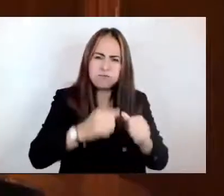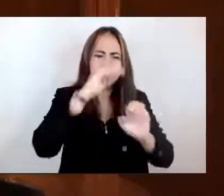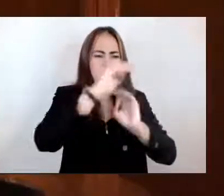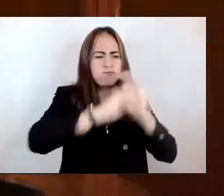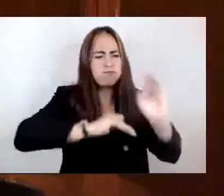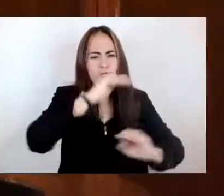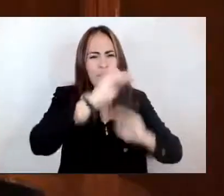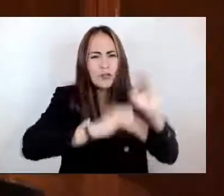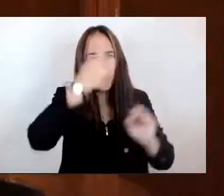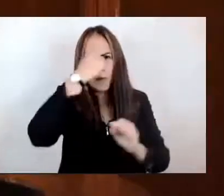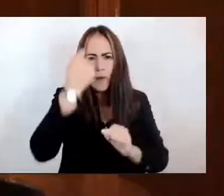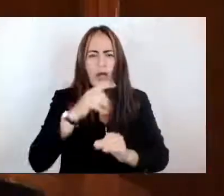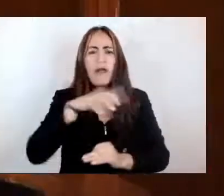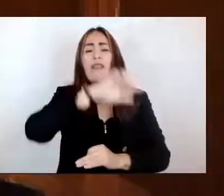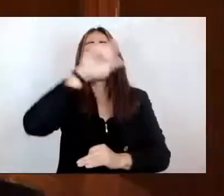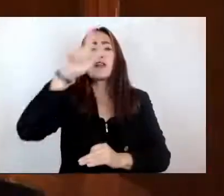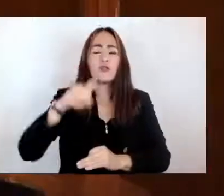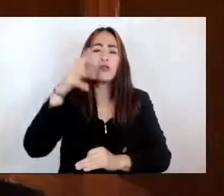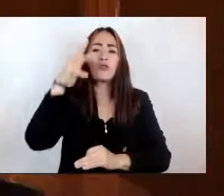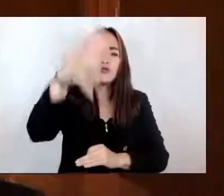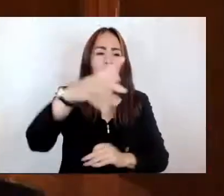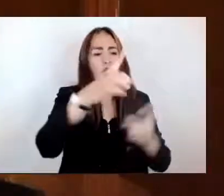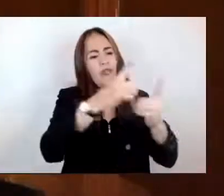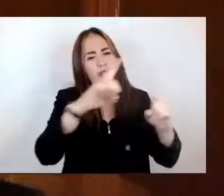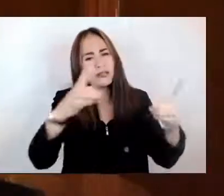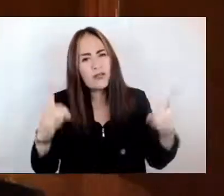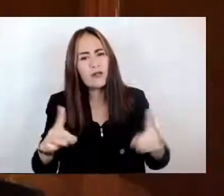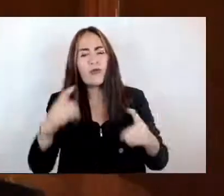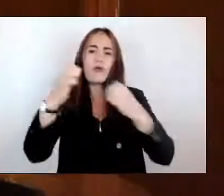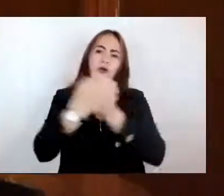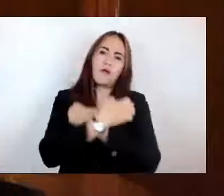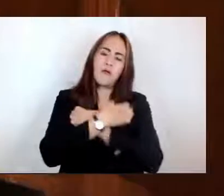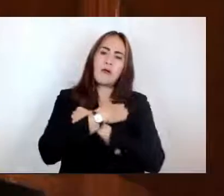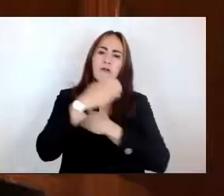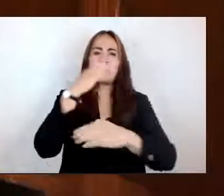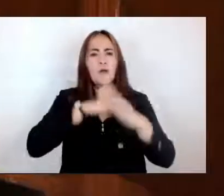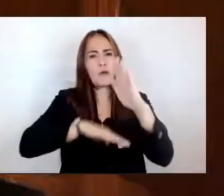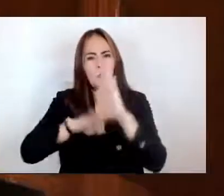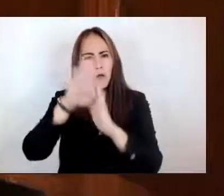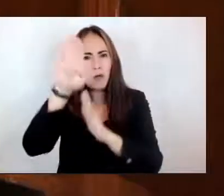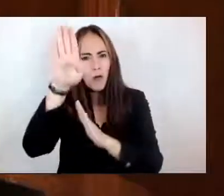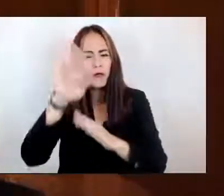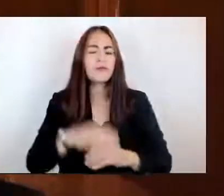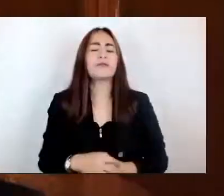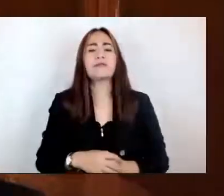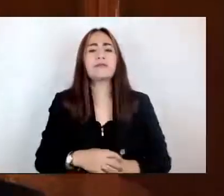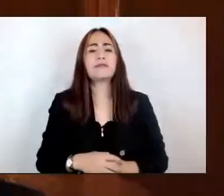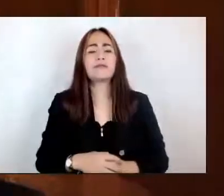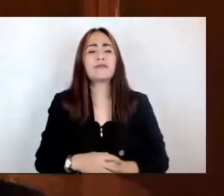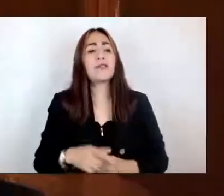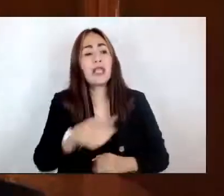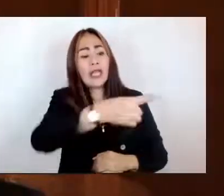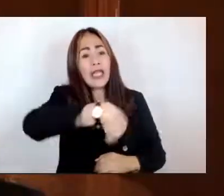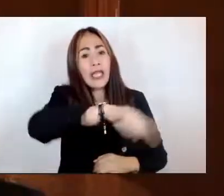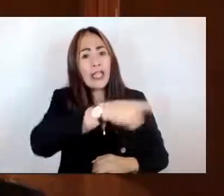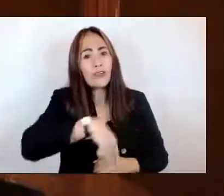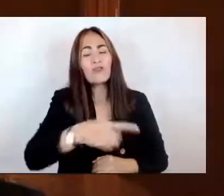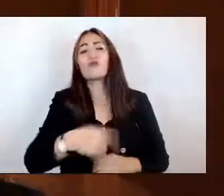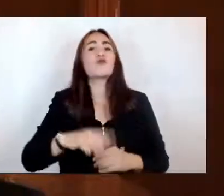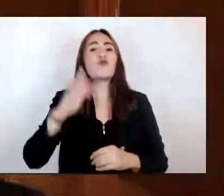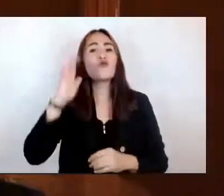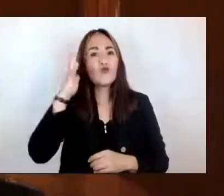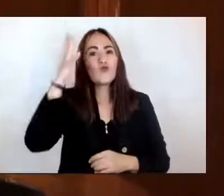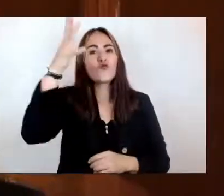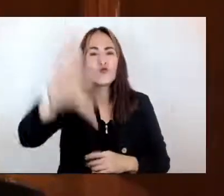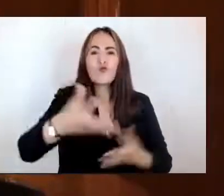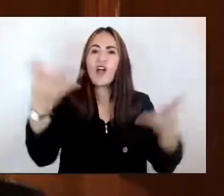desarrollo y educación, buscando ser protagonistas de un porvenir de realización, responsabilidad,